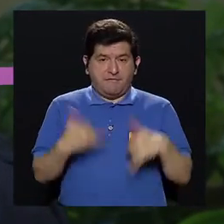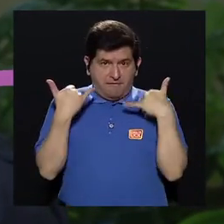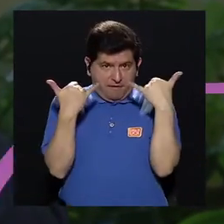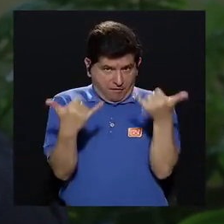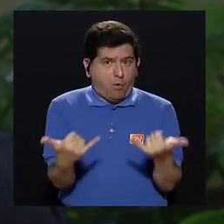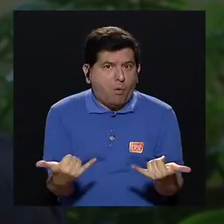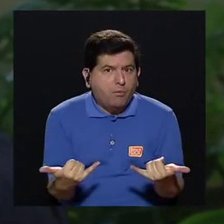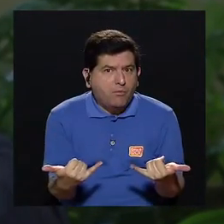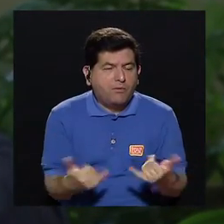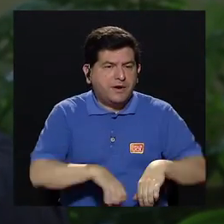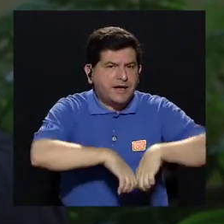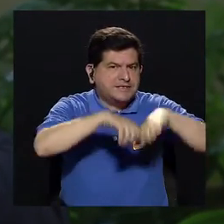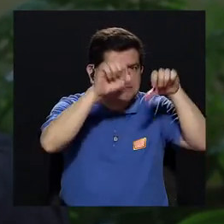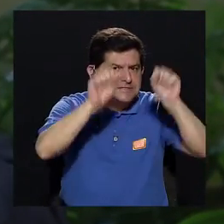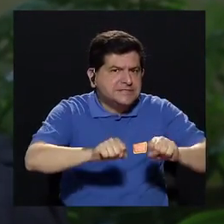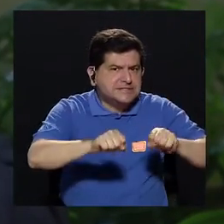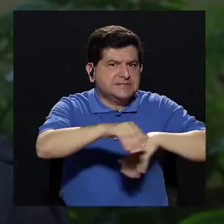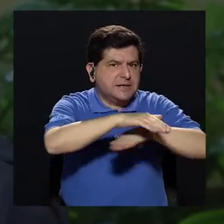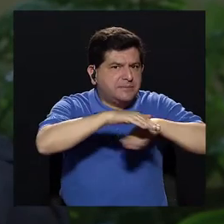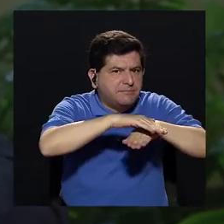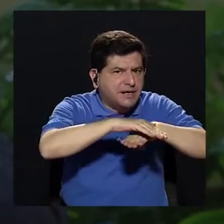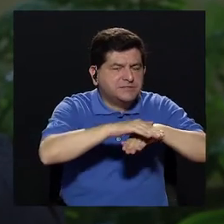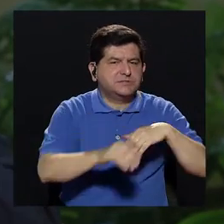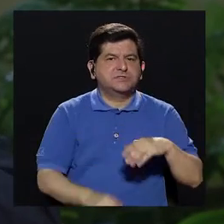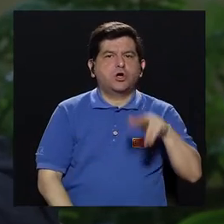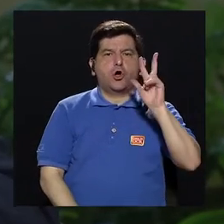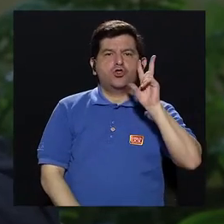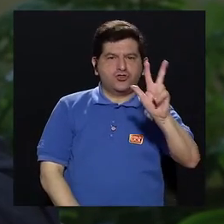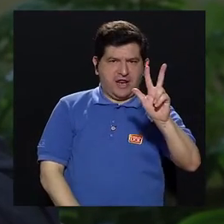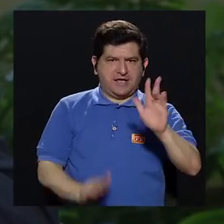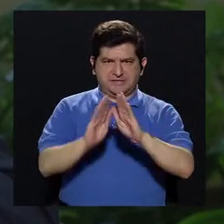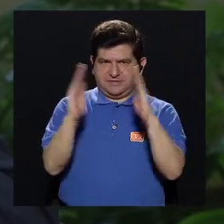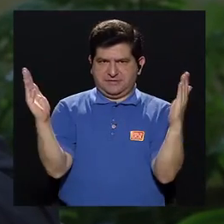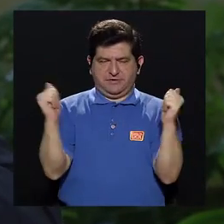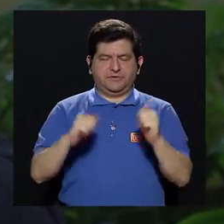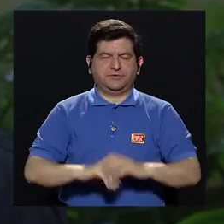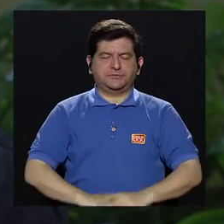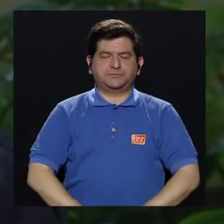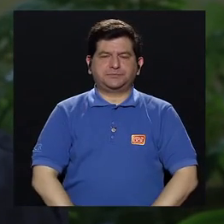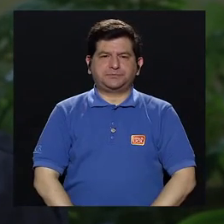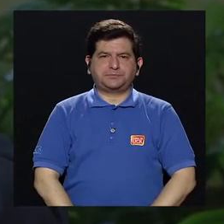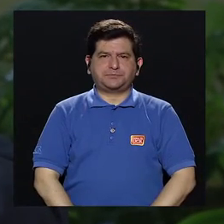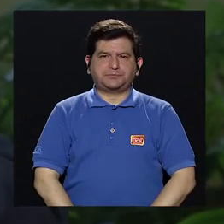estos momentos, regímenes básicos, solo hay tres abiertos.